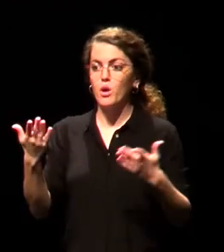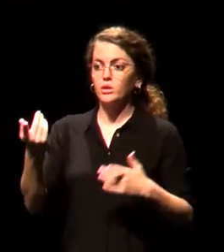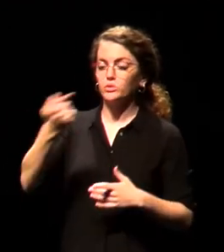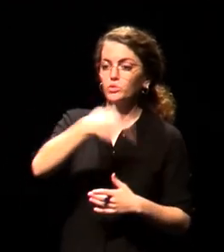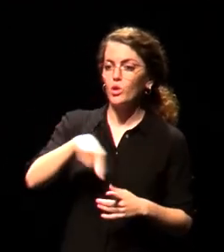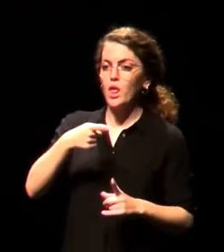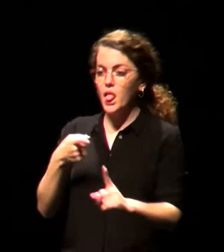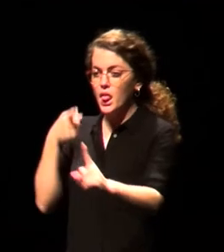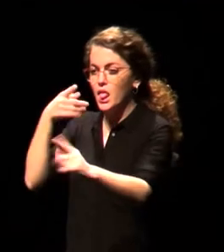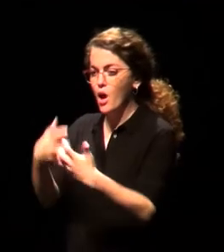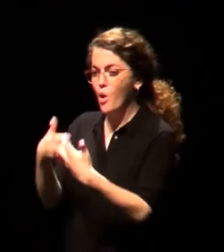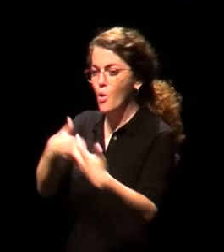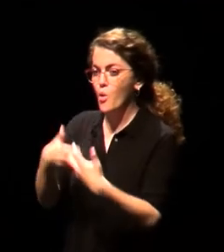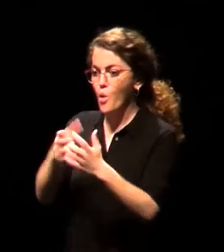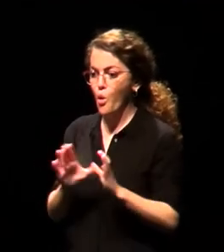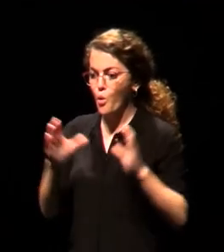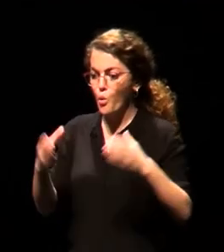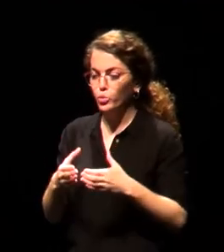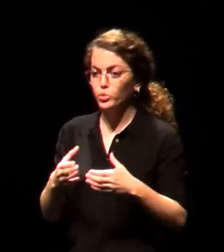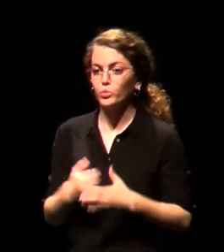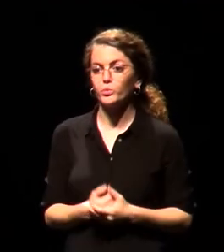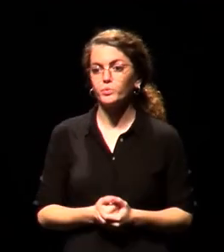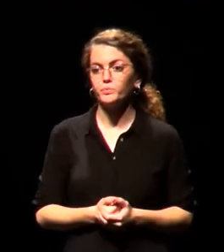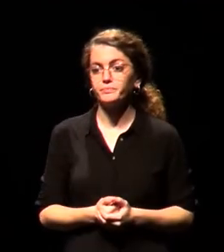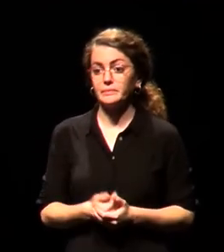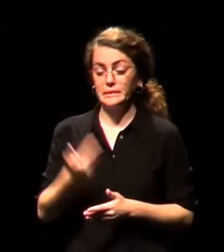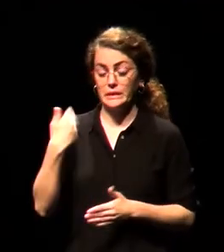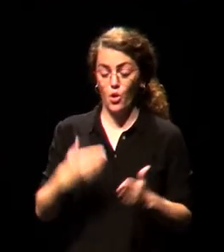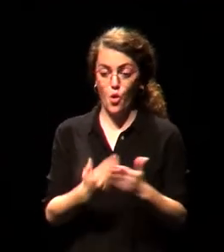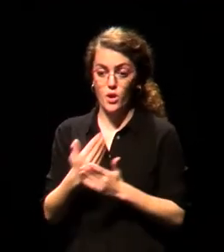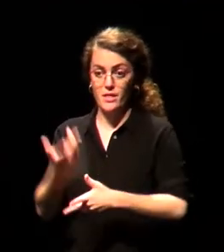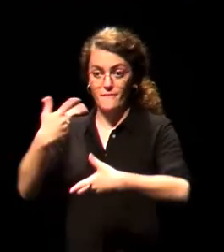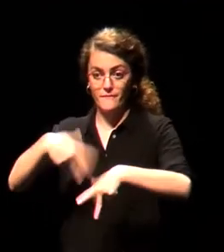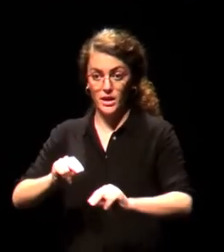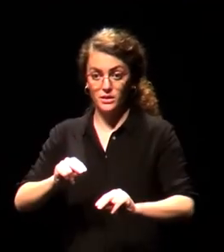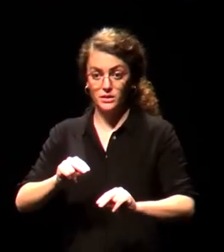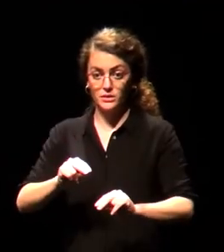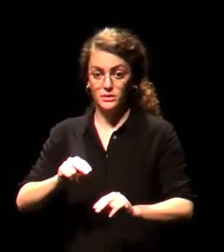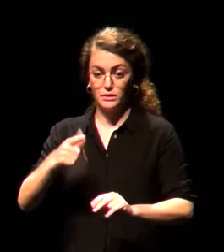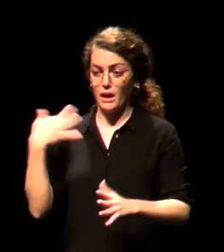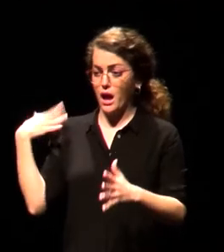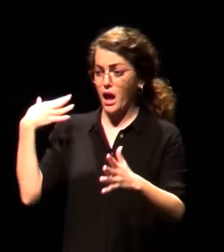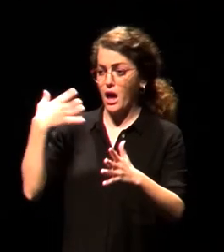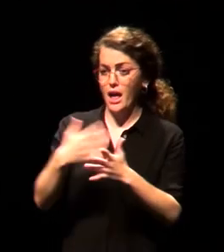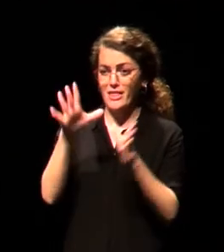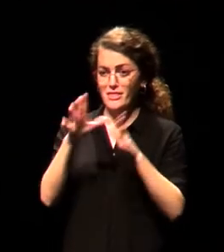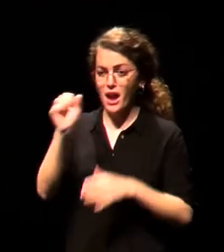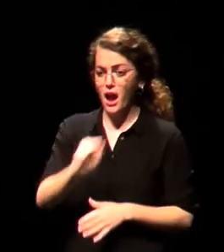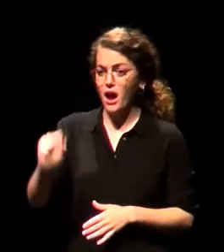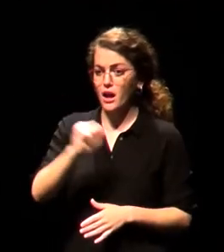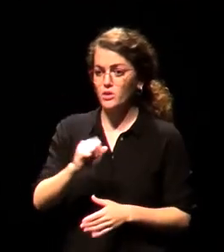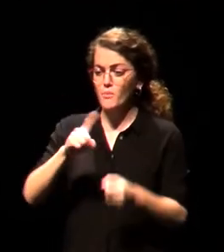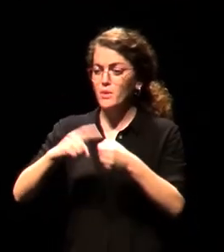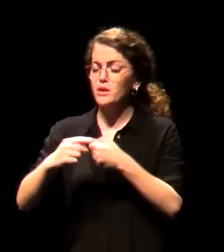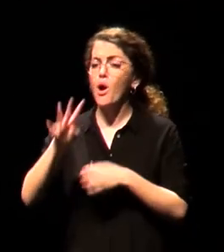y que benefician a los ciudadanos. Cuando finalice la actual edición, habrán participado en estos diez años un total de 46